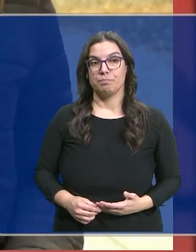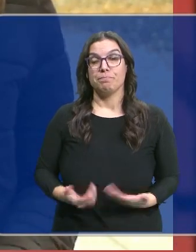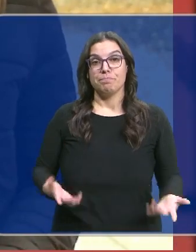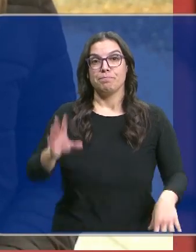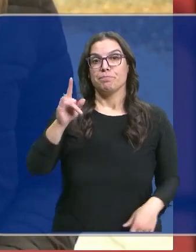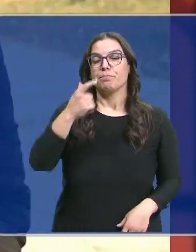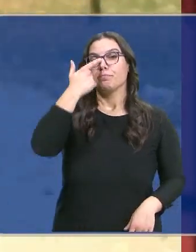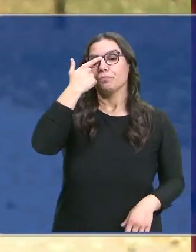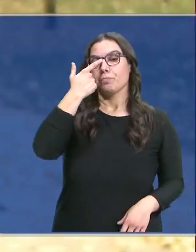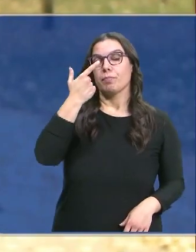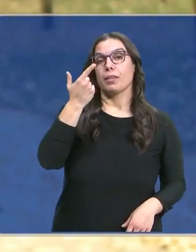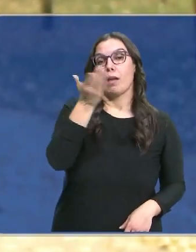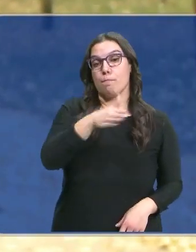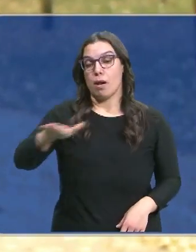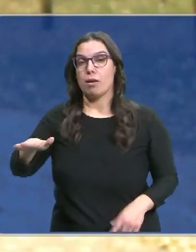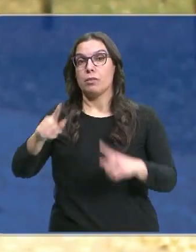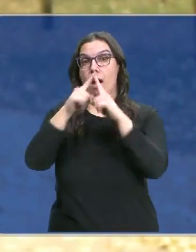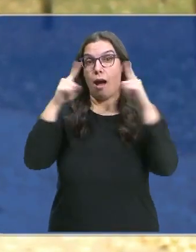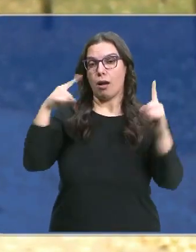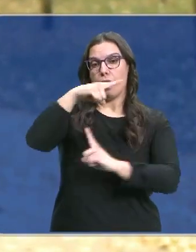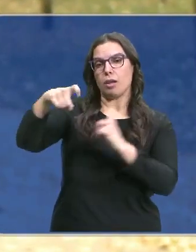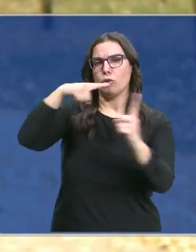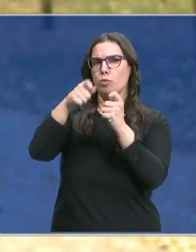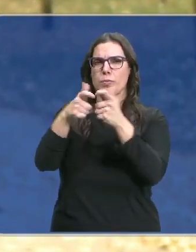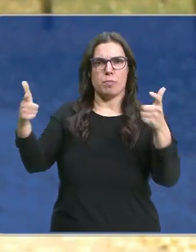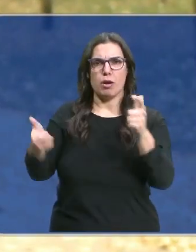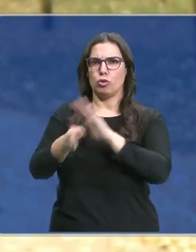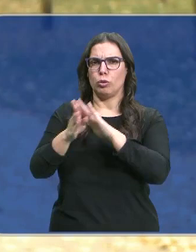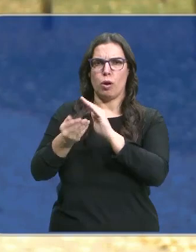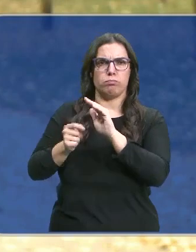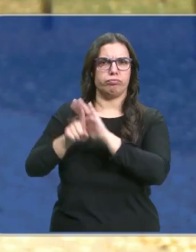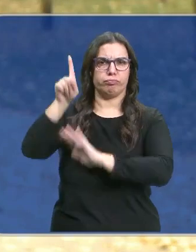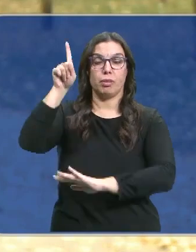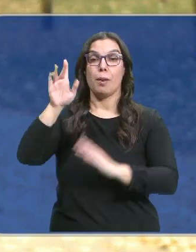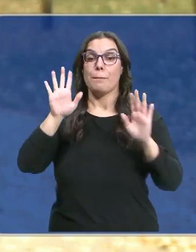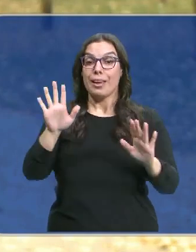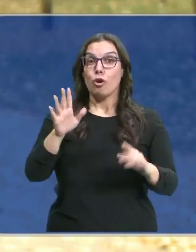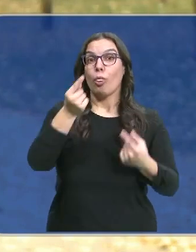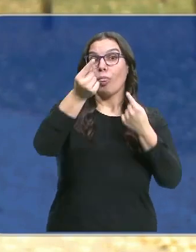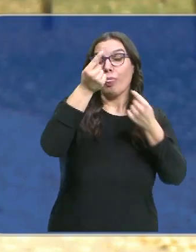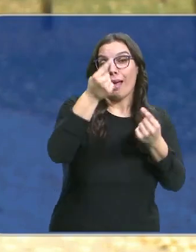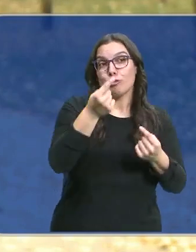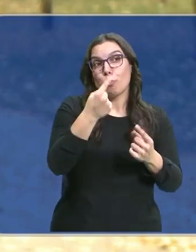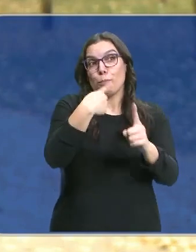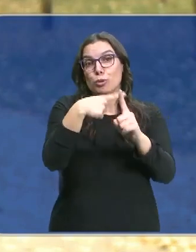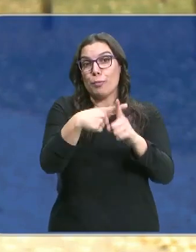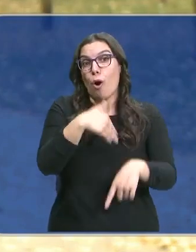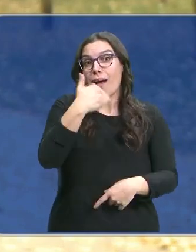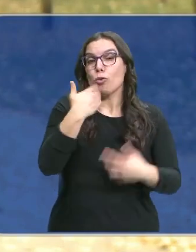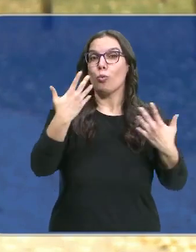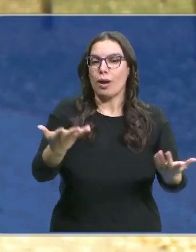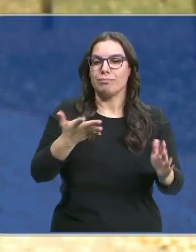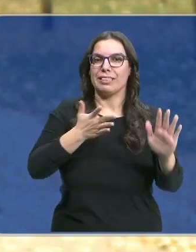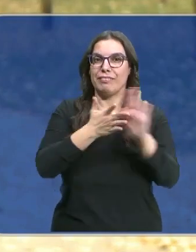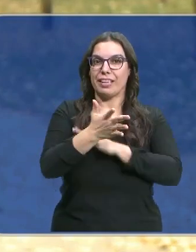Sí, el número de defunciones anuales continúa en aumento en la comunidad, pero por contra los datos del INE nos dejan una pequeña cifra positiva